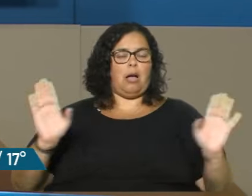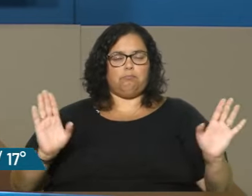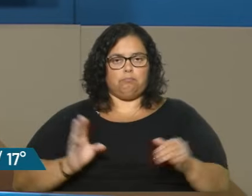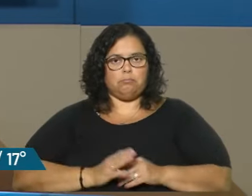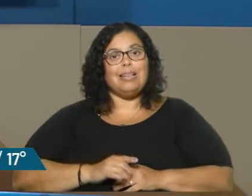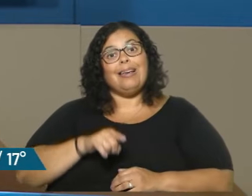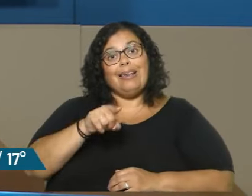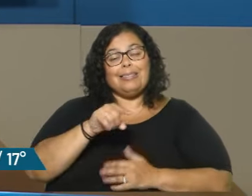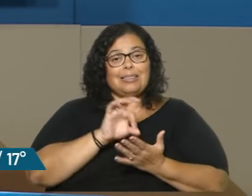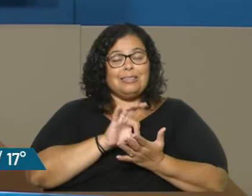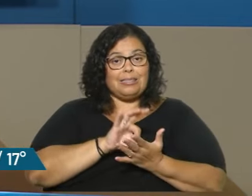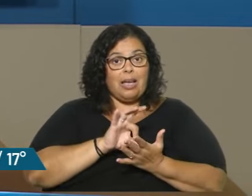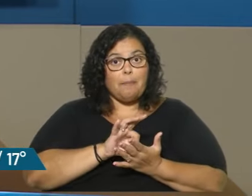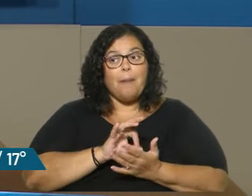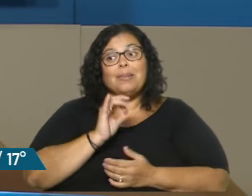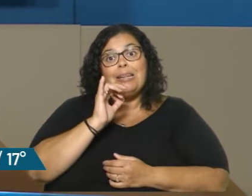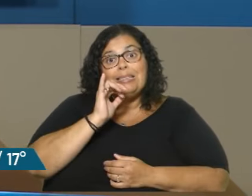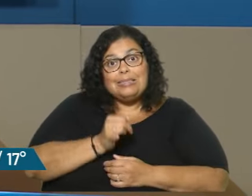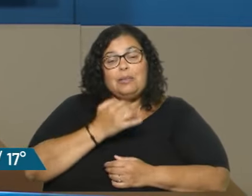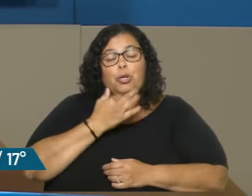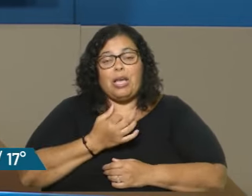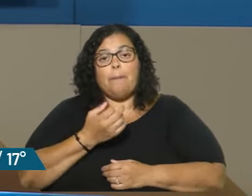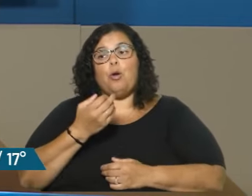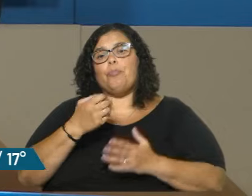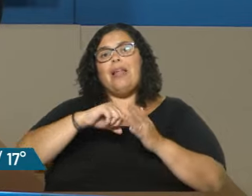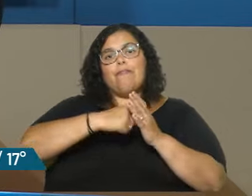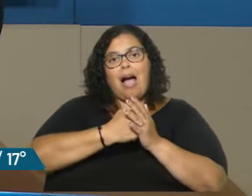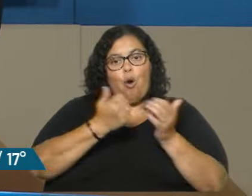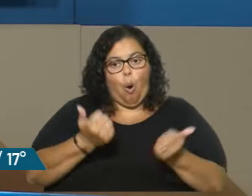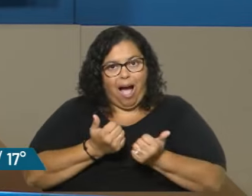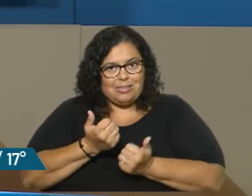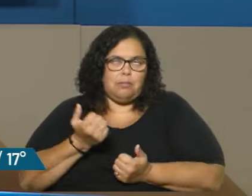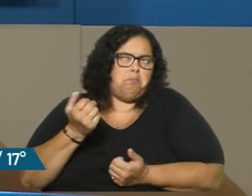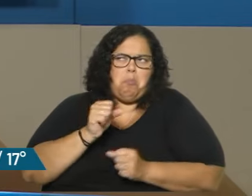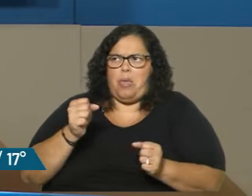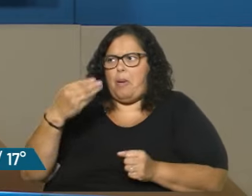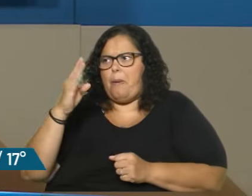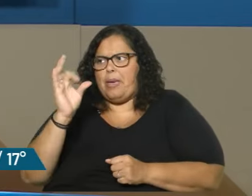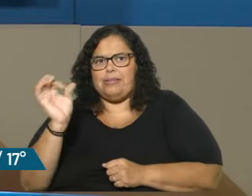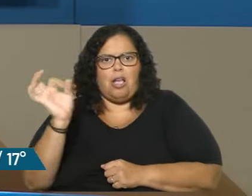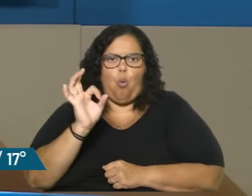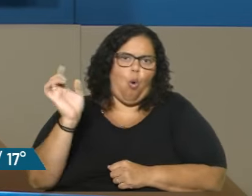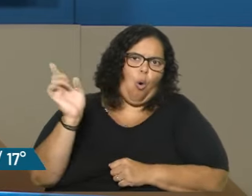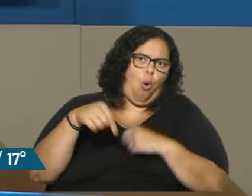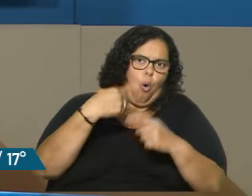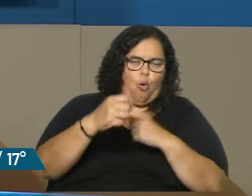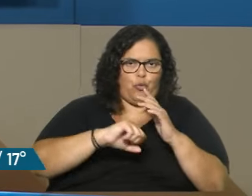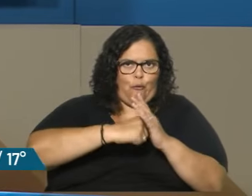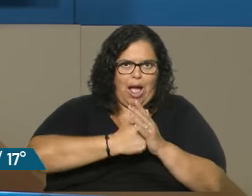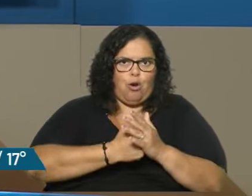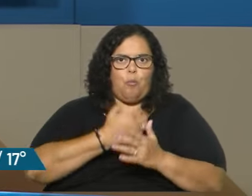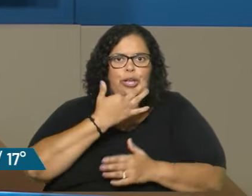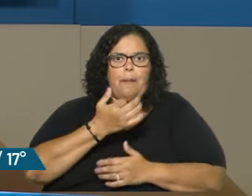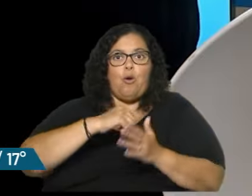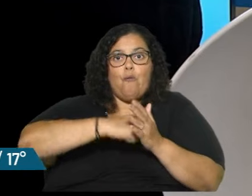Eso es un sistema que, si el banco que lo haga, no estoy diciendo directamente el BPS, puede hacerlo otro banco, ¿Pueden ser bancos privados